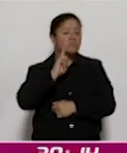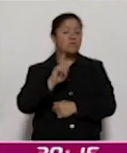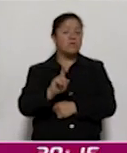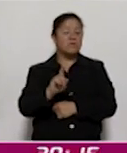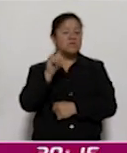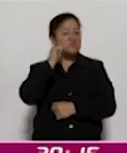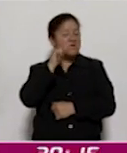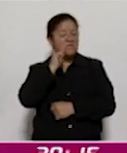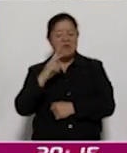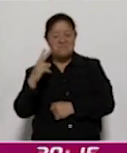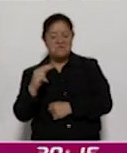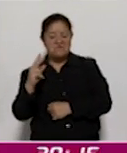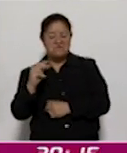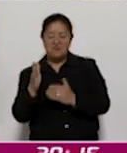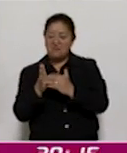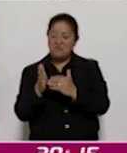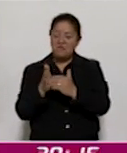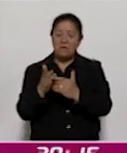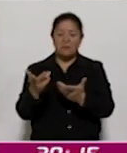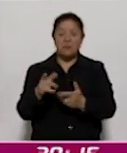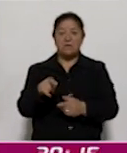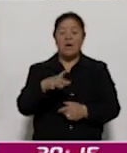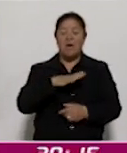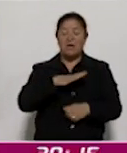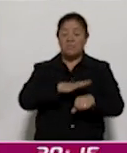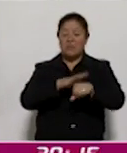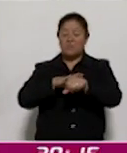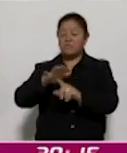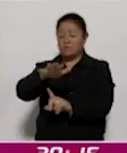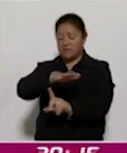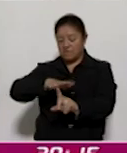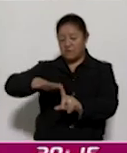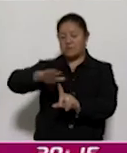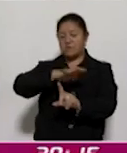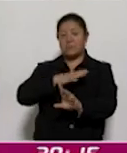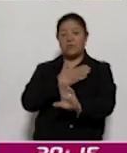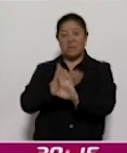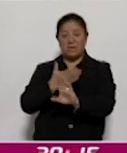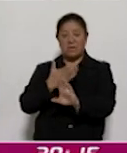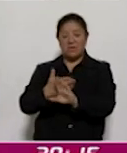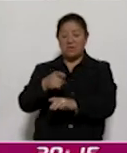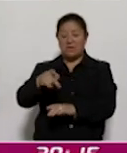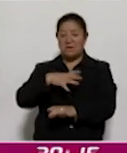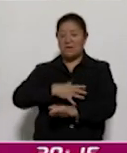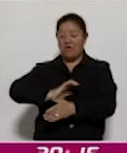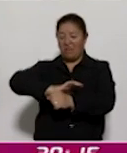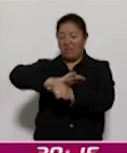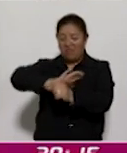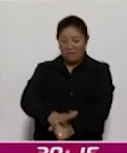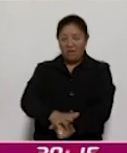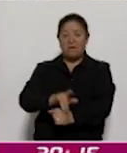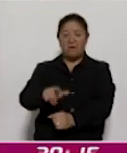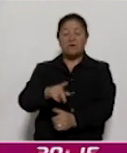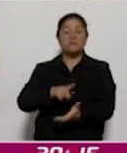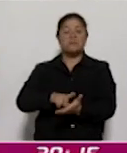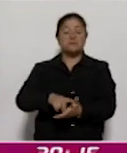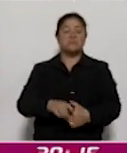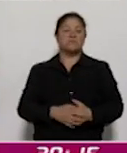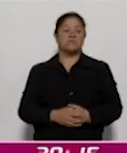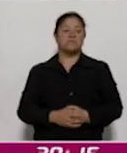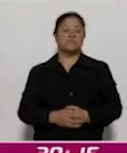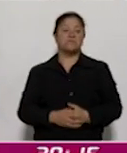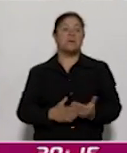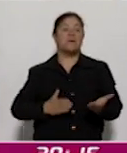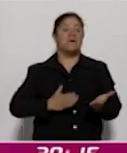especialmente en contextos donde la discriminación estructural ya limita sus derechos. La falta de un